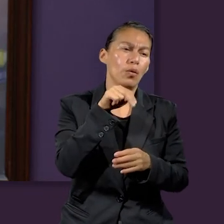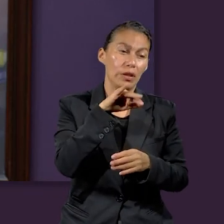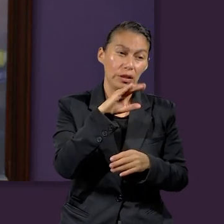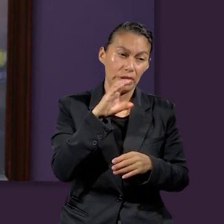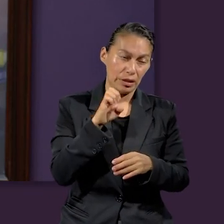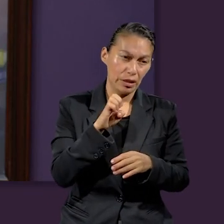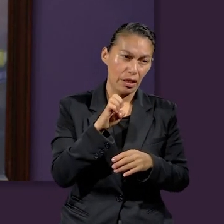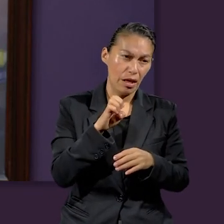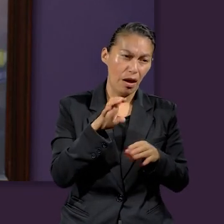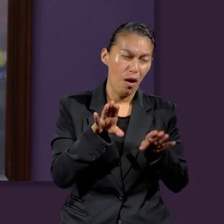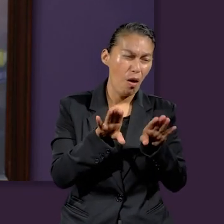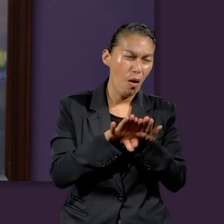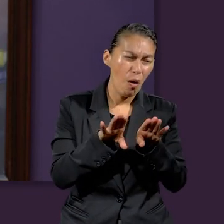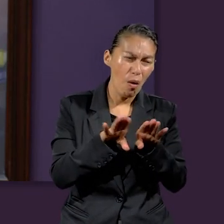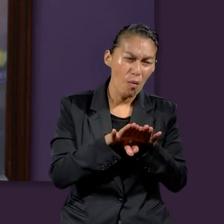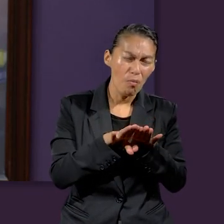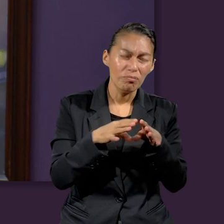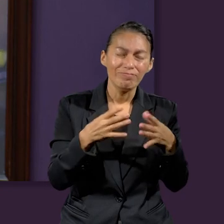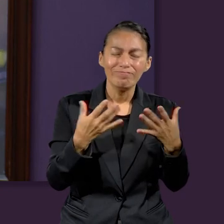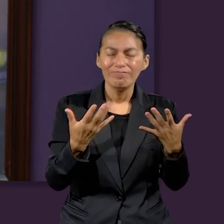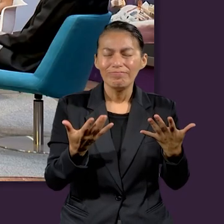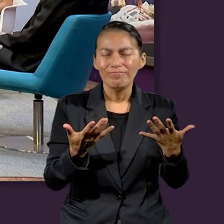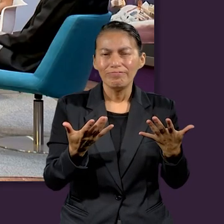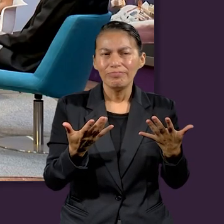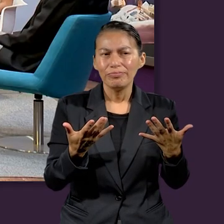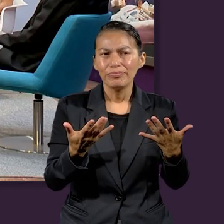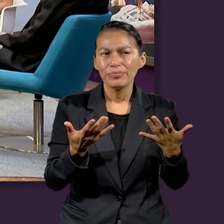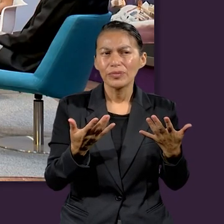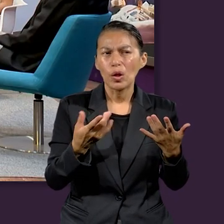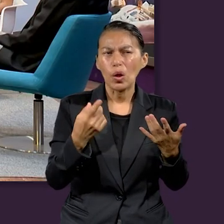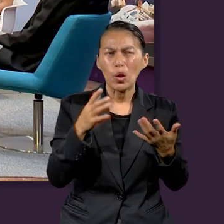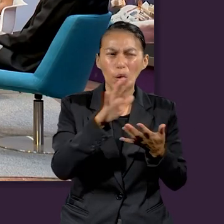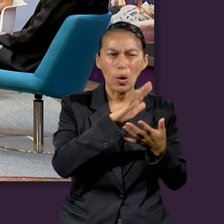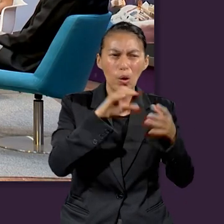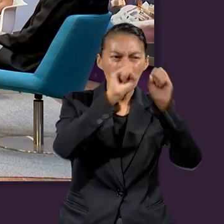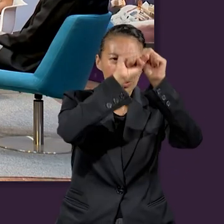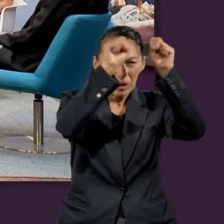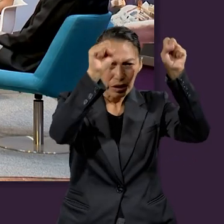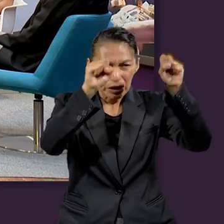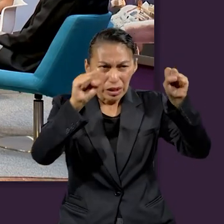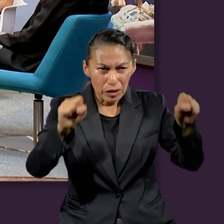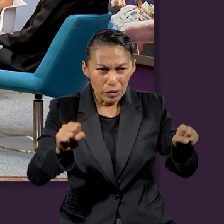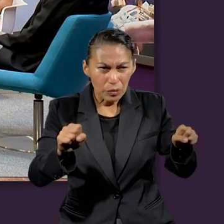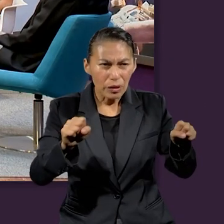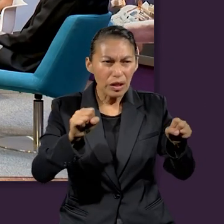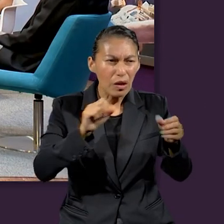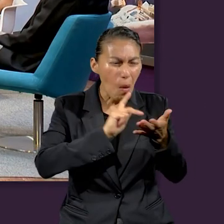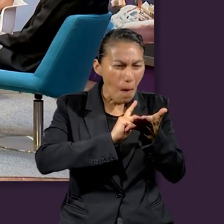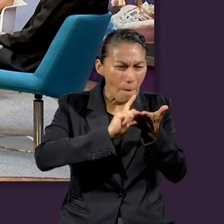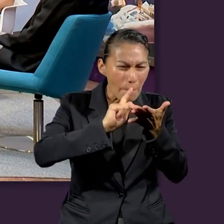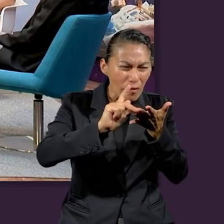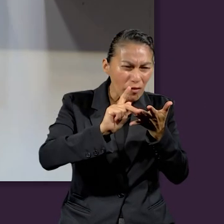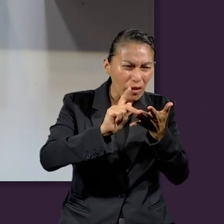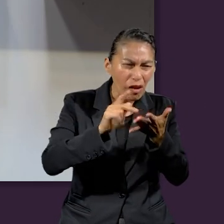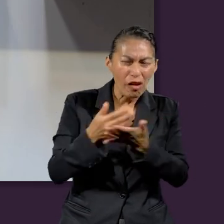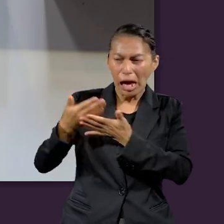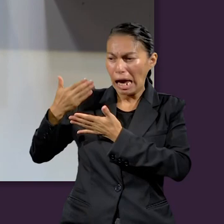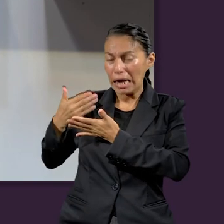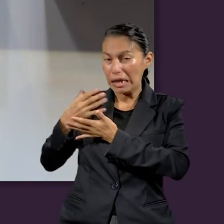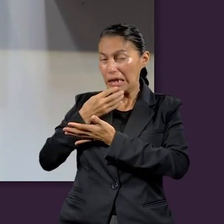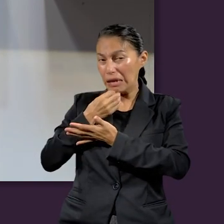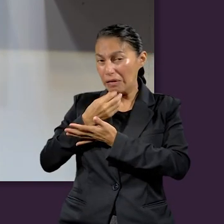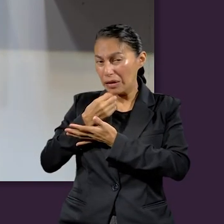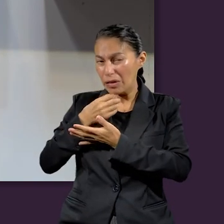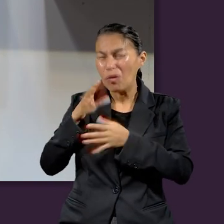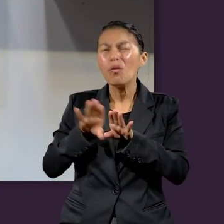nos ayudes a todos a entender cómo se relaciona, cómo explicamos esto de la purificación del santuario a partir del